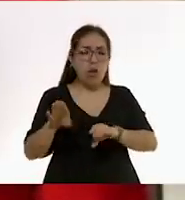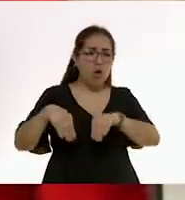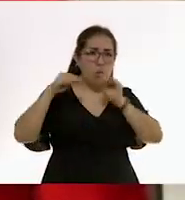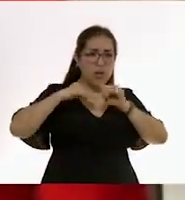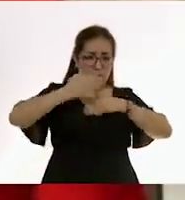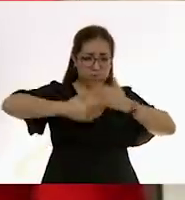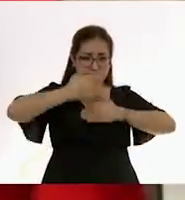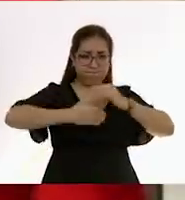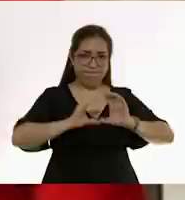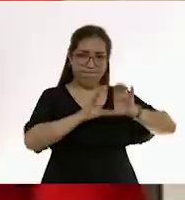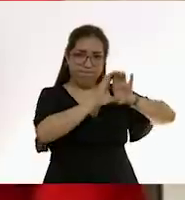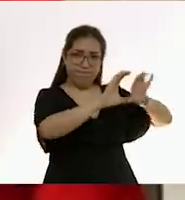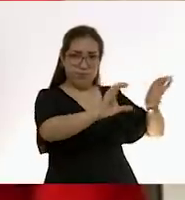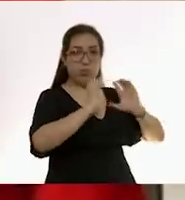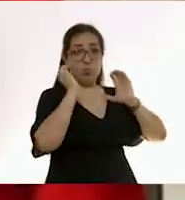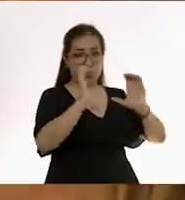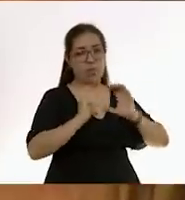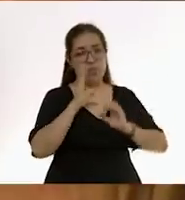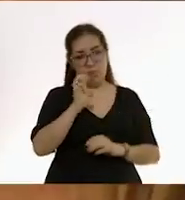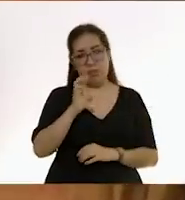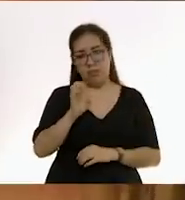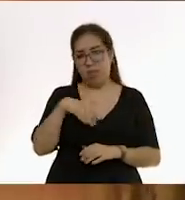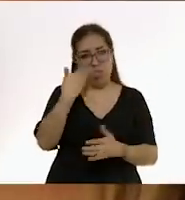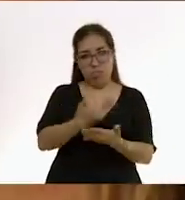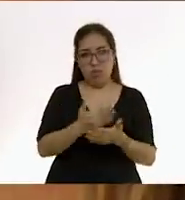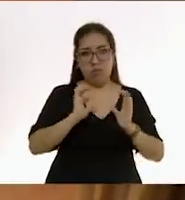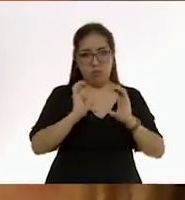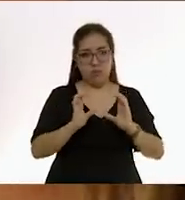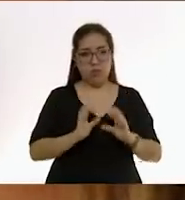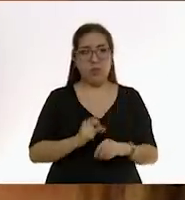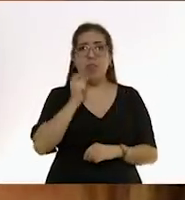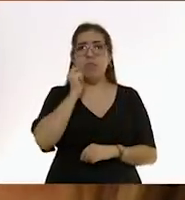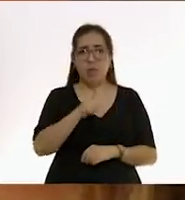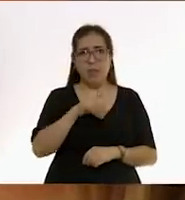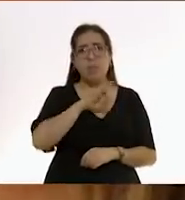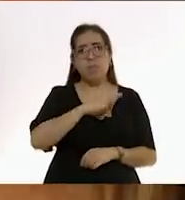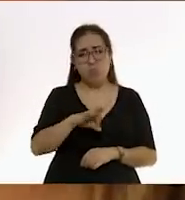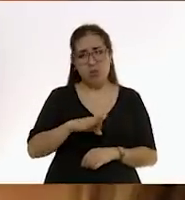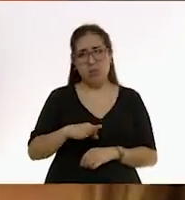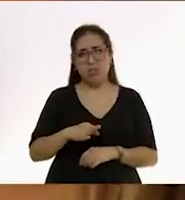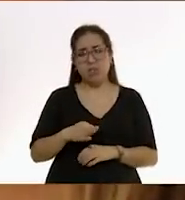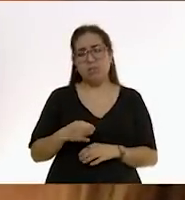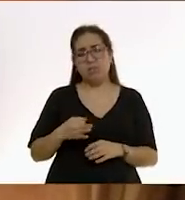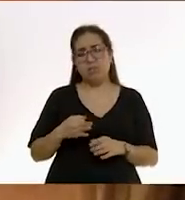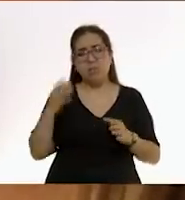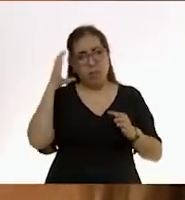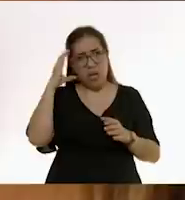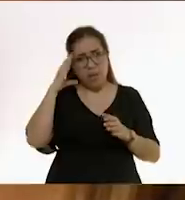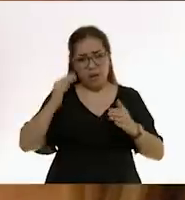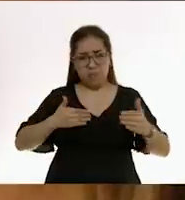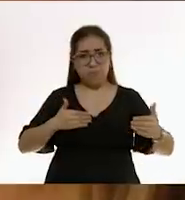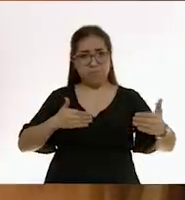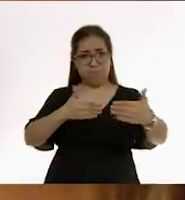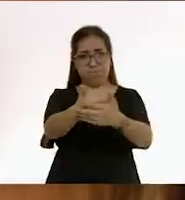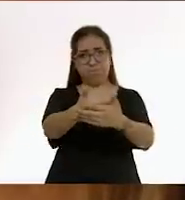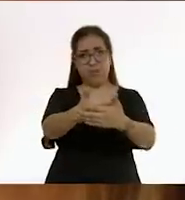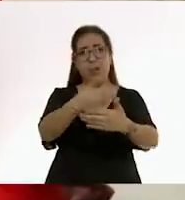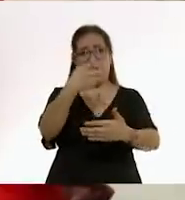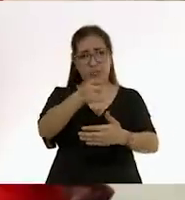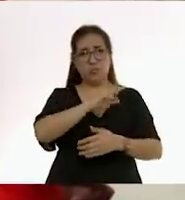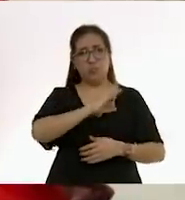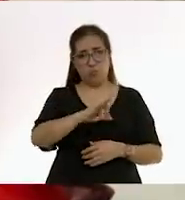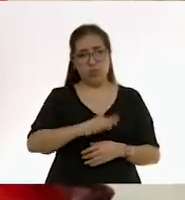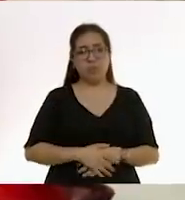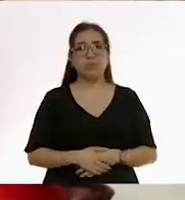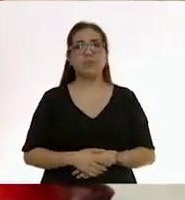permita que el bebé no vaya a caer en ese espacio. También puedes pegar tu colchón a la pared de tal manera que el bebé no se pueda rodar y caer hacia el otro lado.